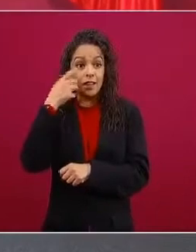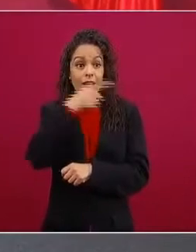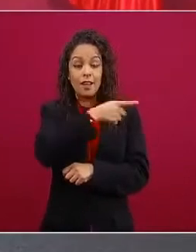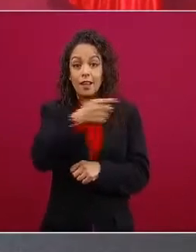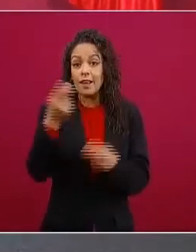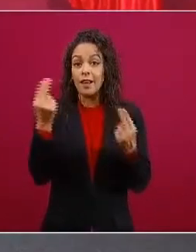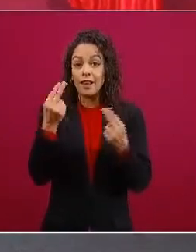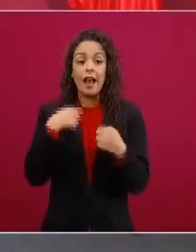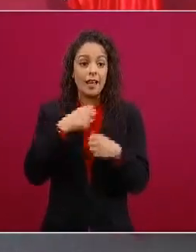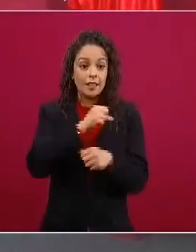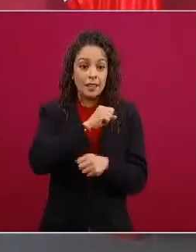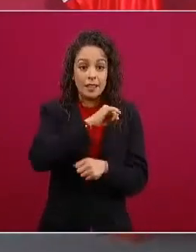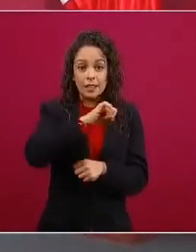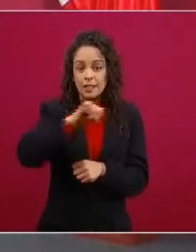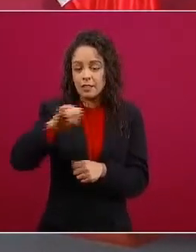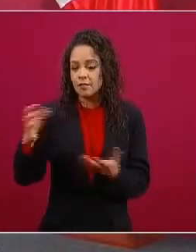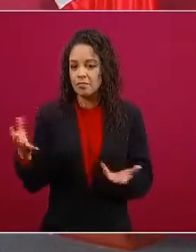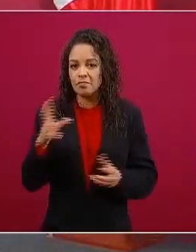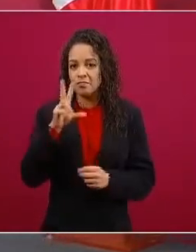por el cargo